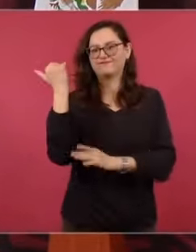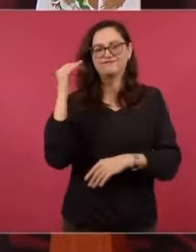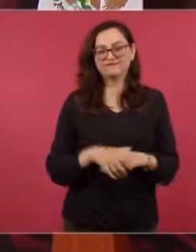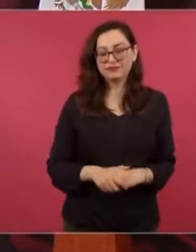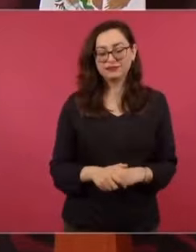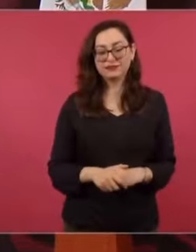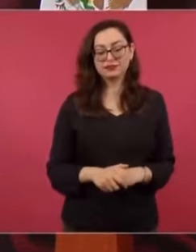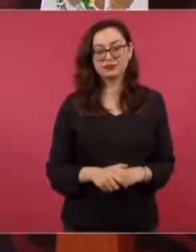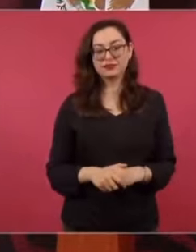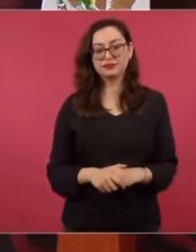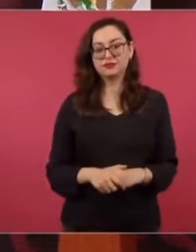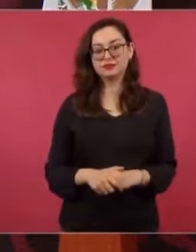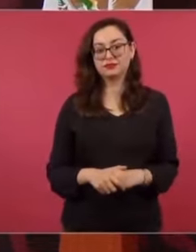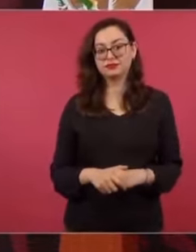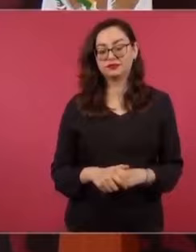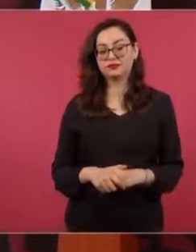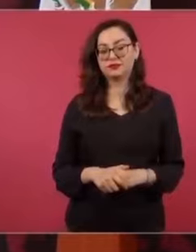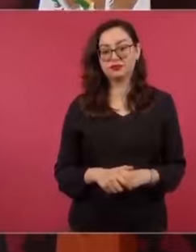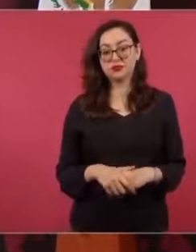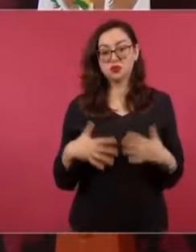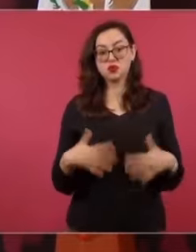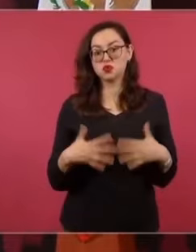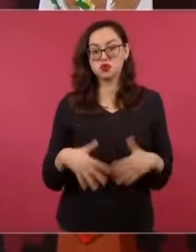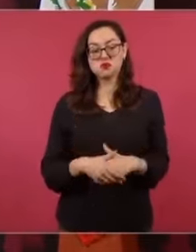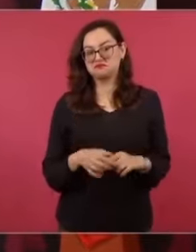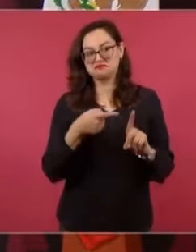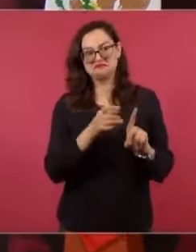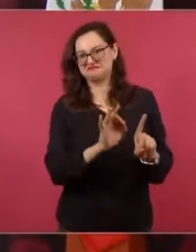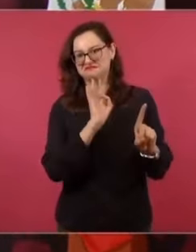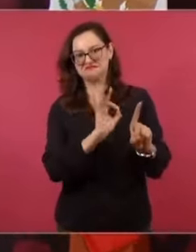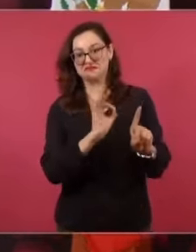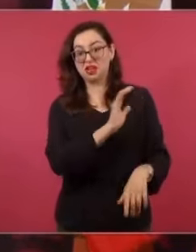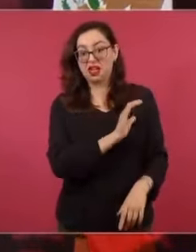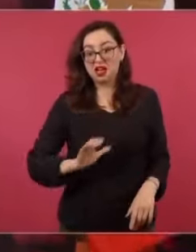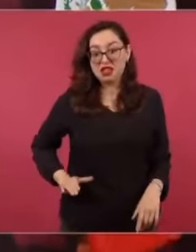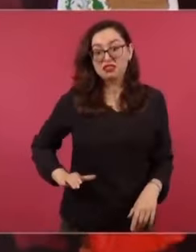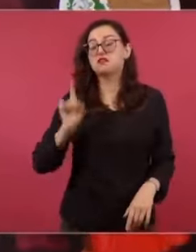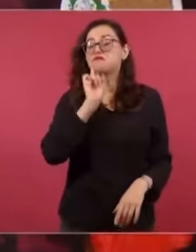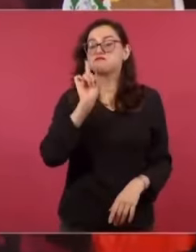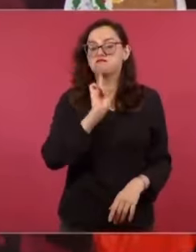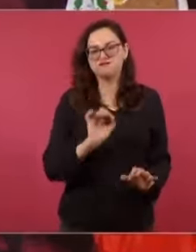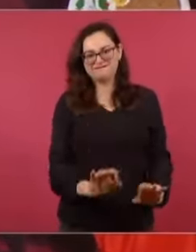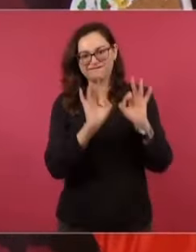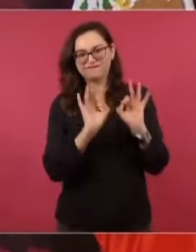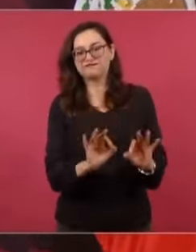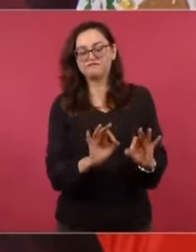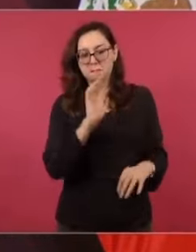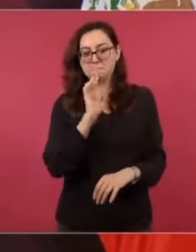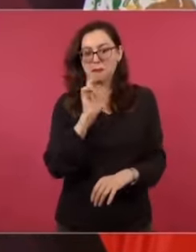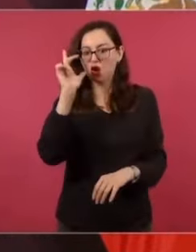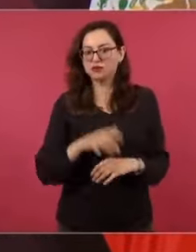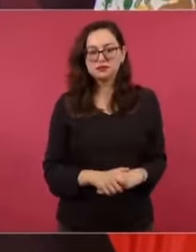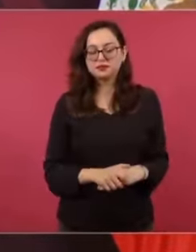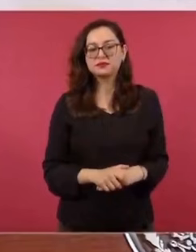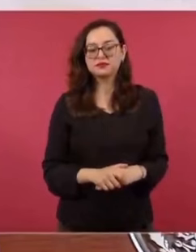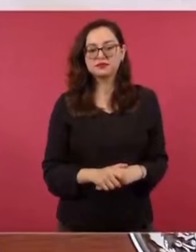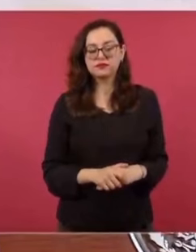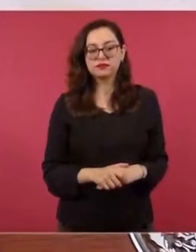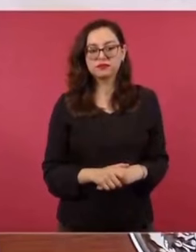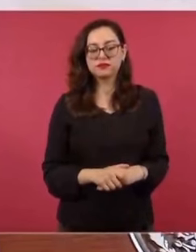no había nadie mejor para candidata y no va haber nadie, mejor